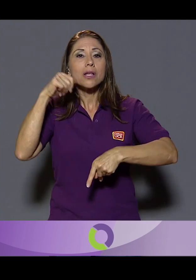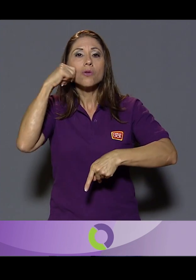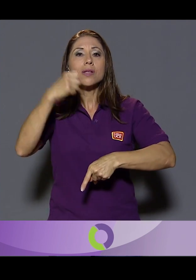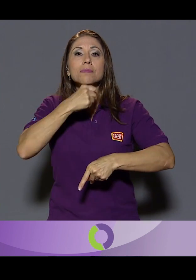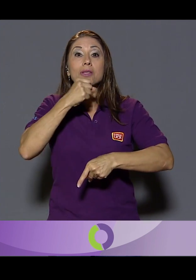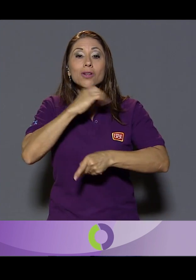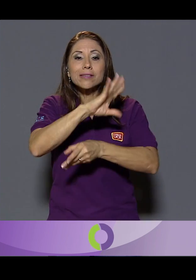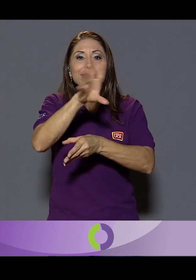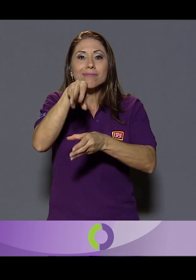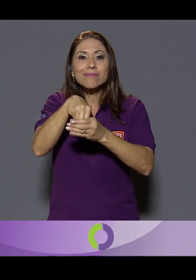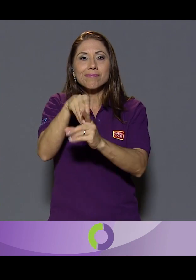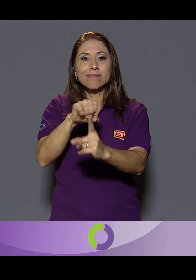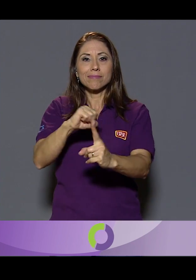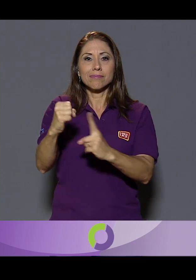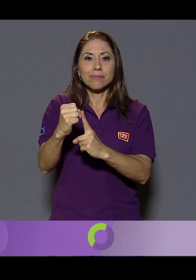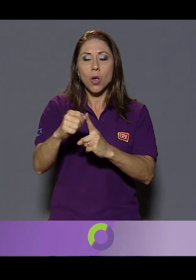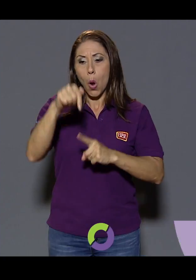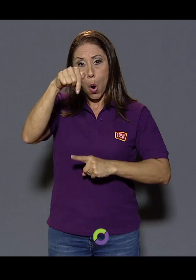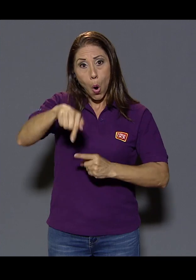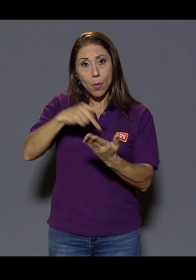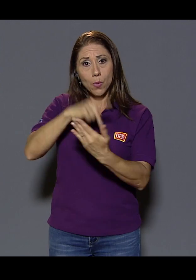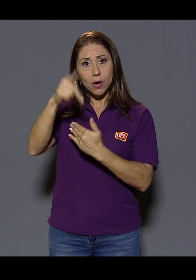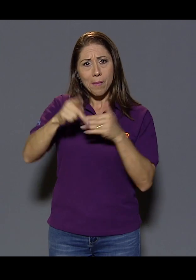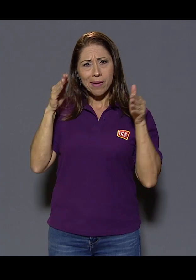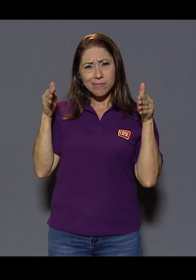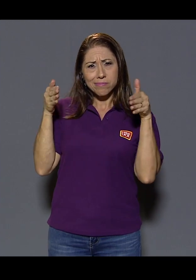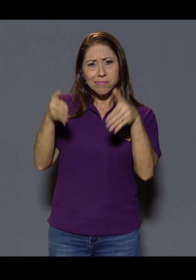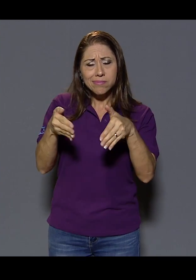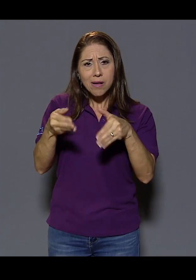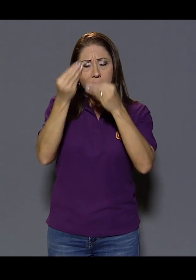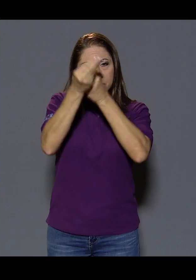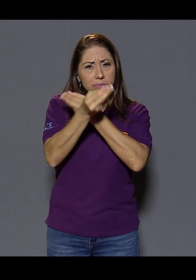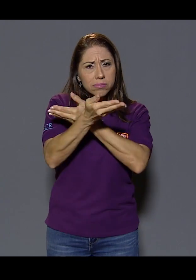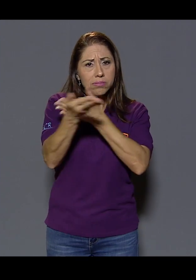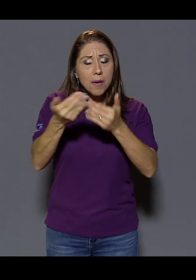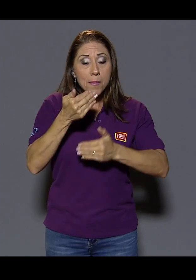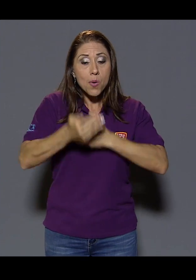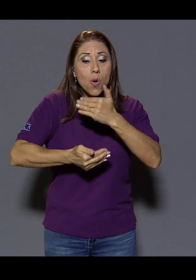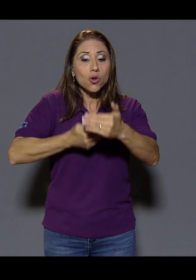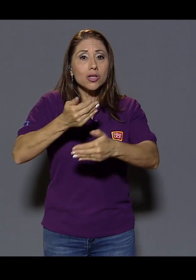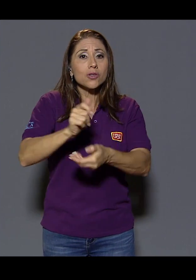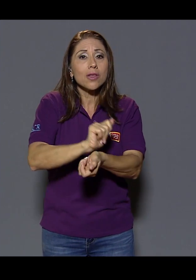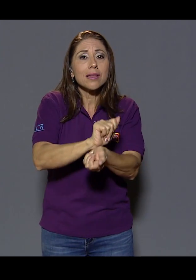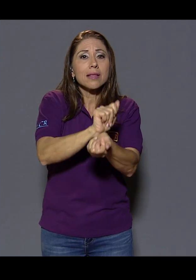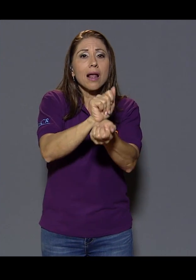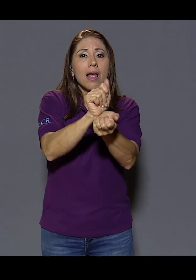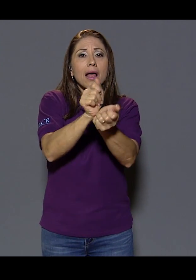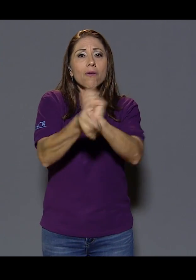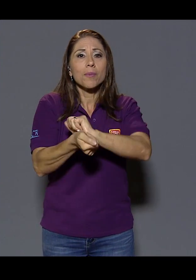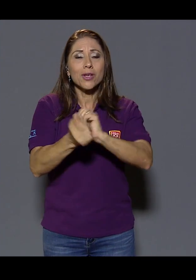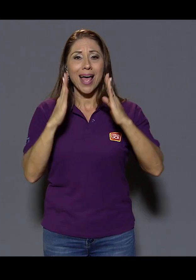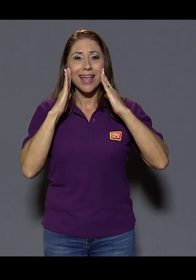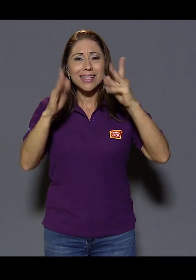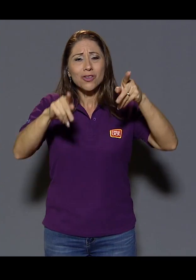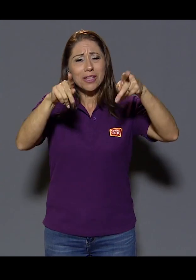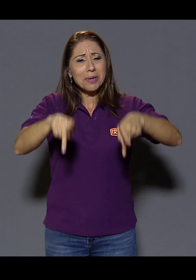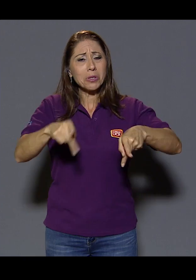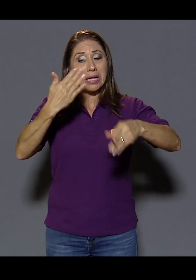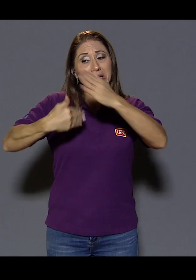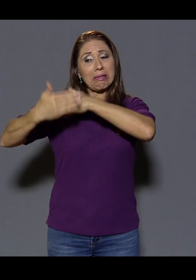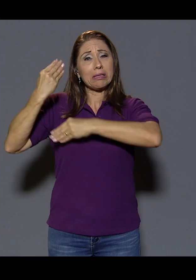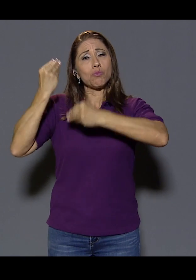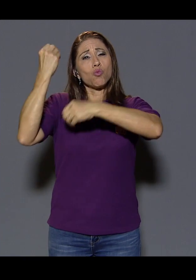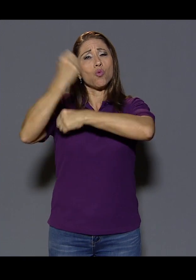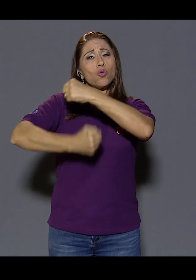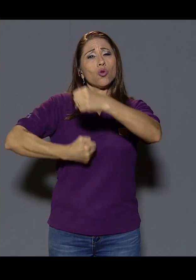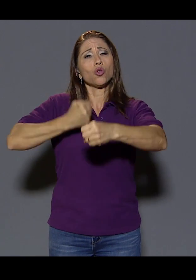y personas adultas mayores. Hoy hemos dedicado la edición a dar a conocer el proceso de transformación en la atención de las personas que durante